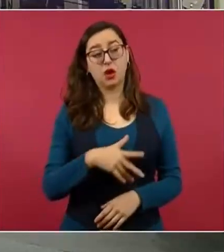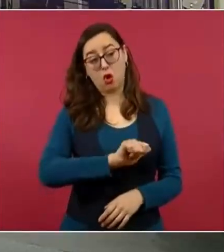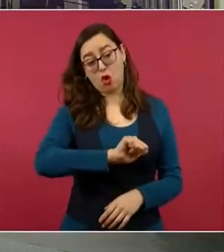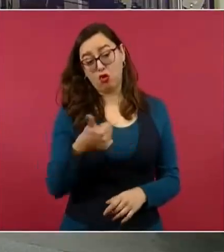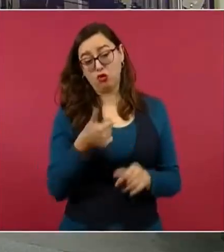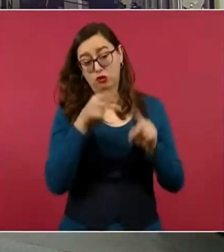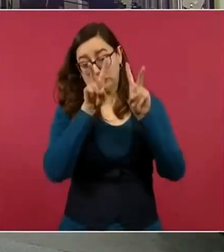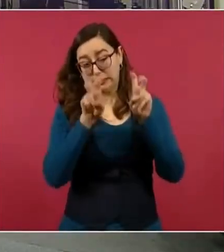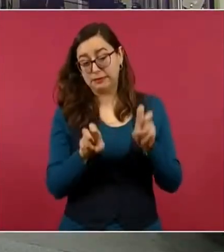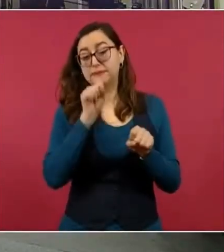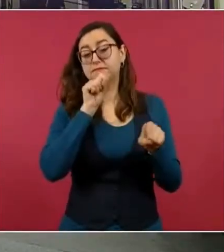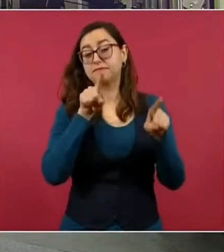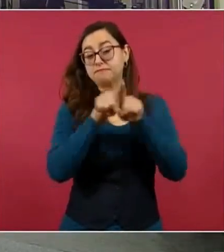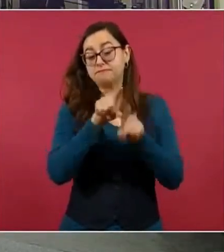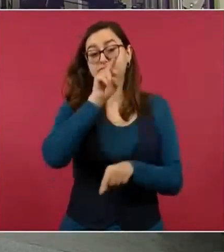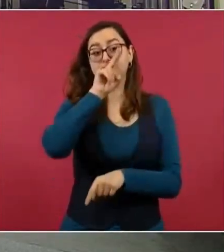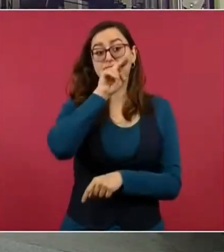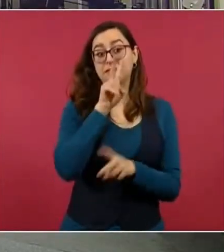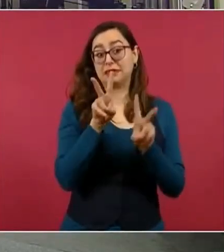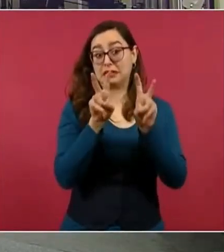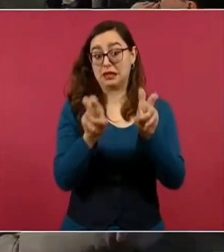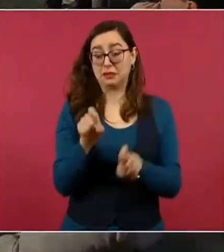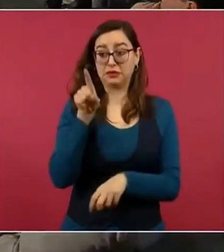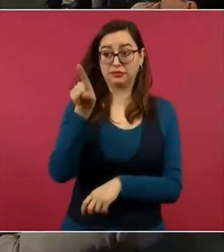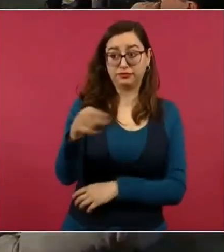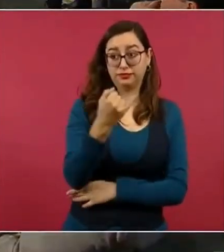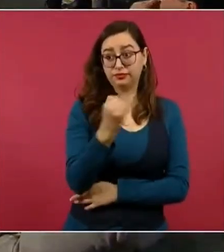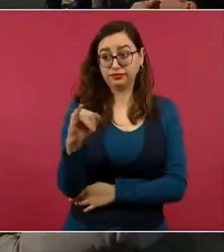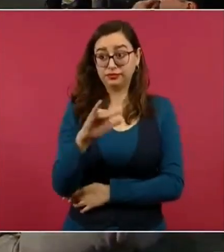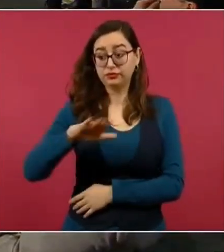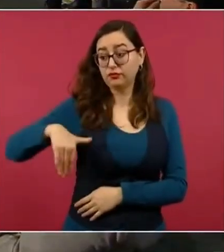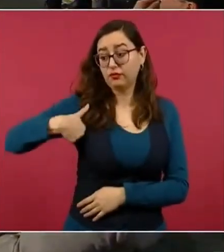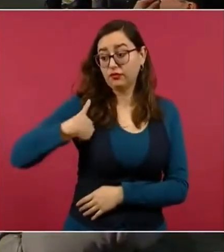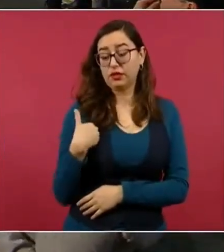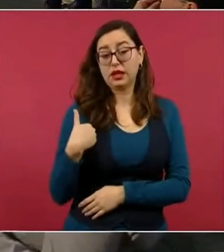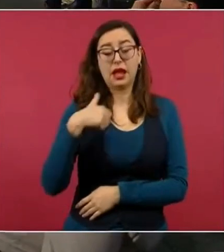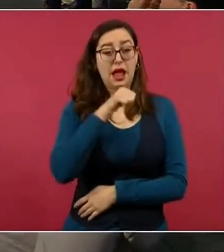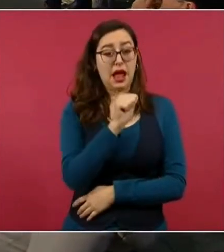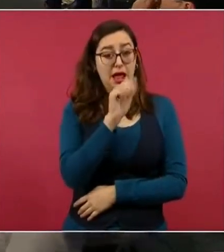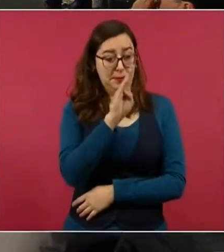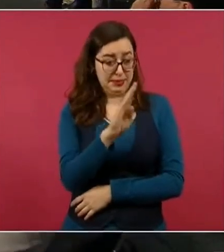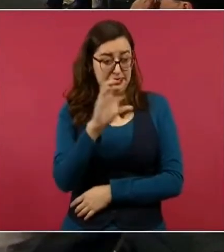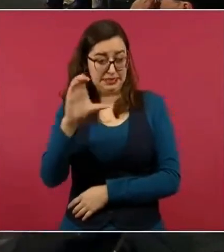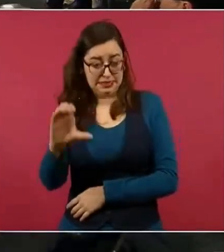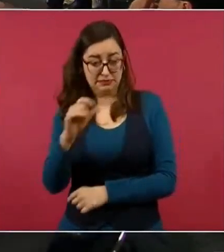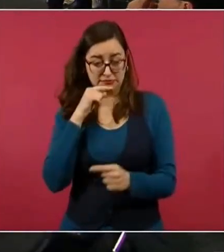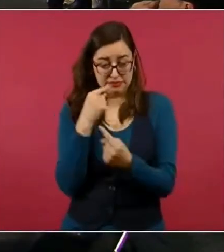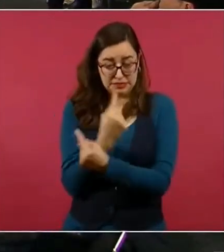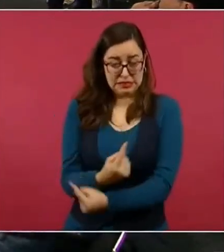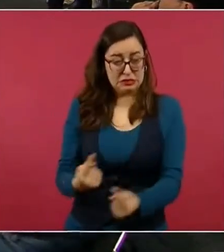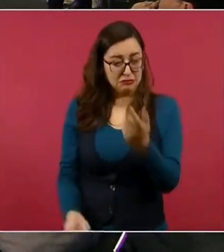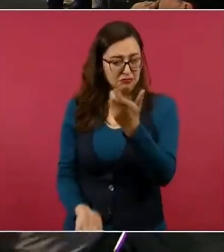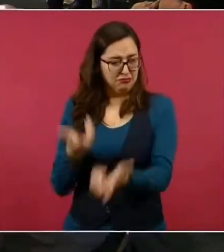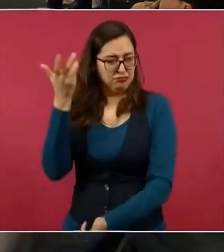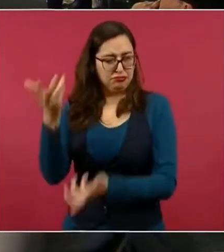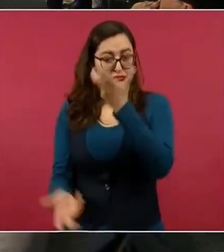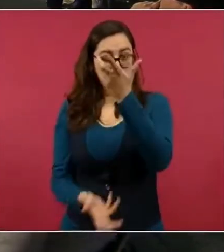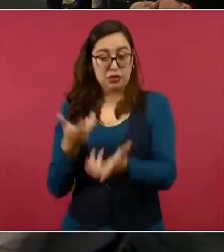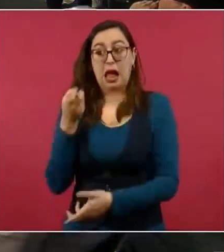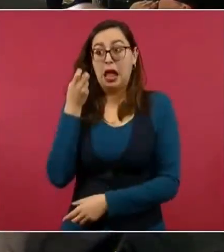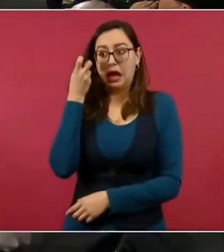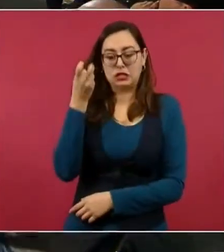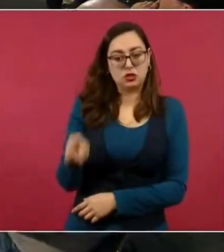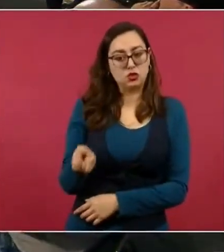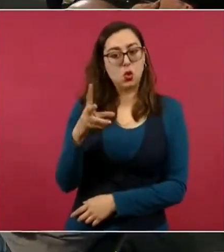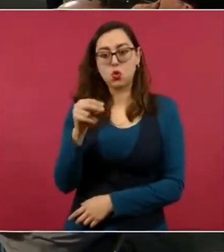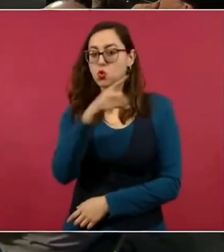Es el caso de la Guardería ABC. Al respecto, en Contralínea estamos publicando un reportaje seriado sobre los